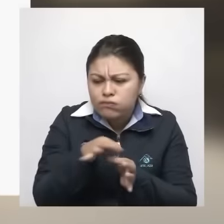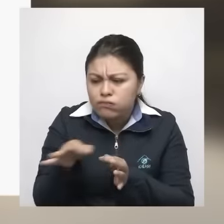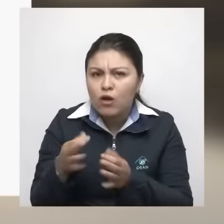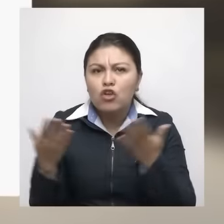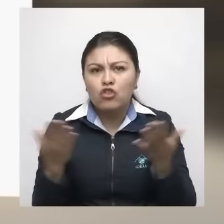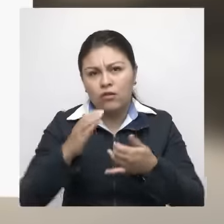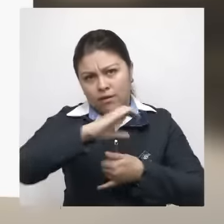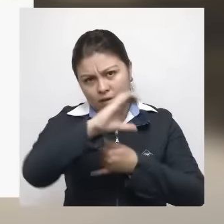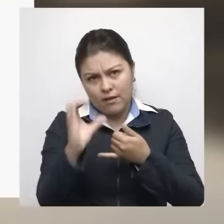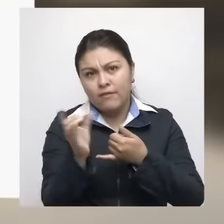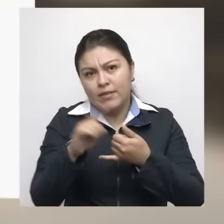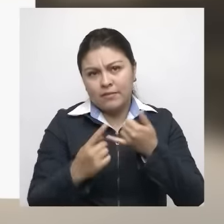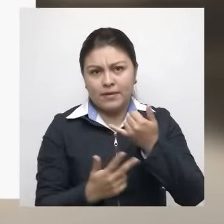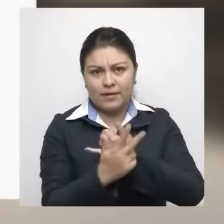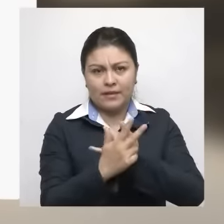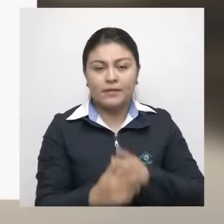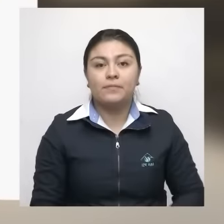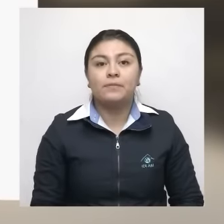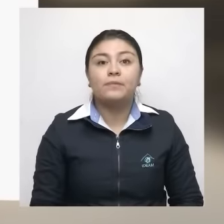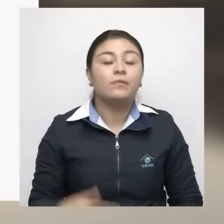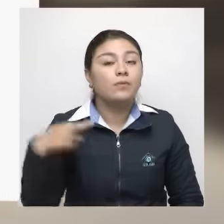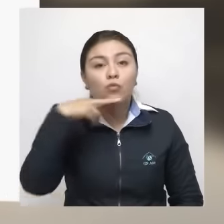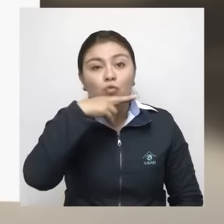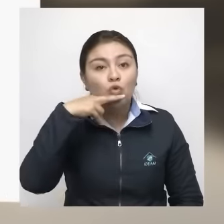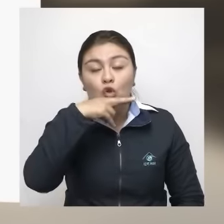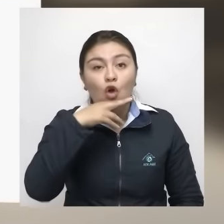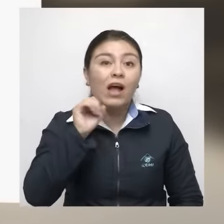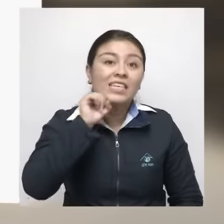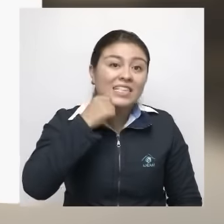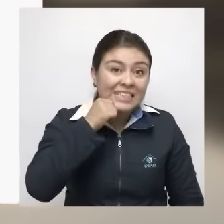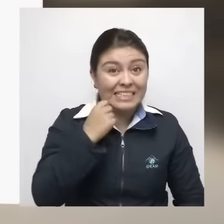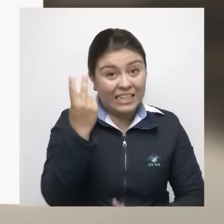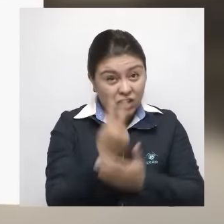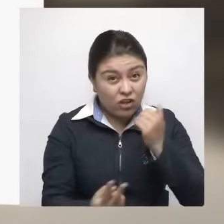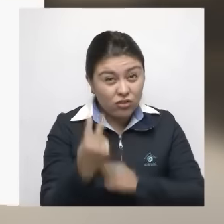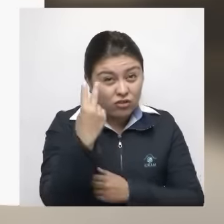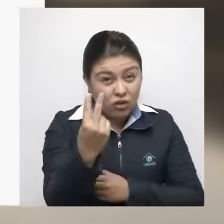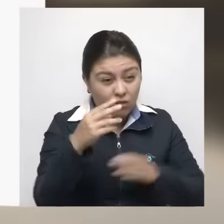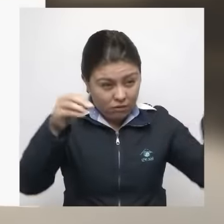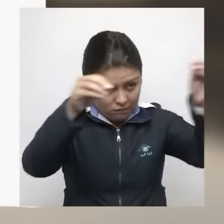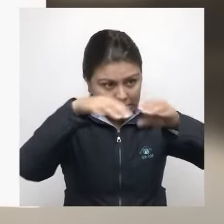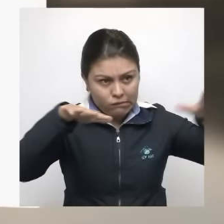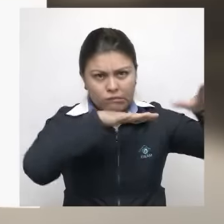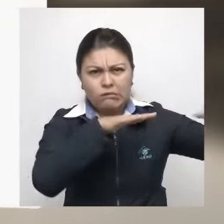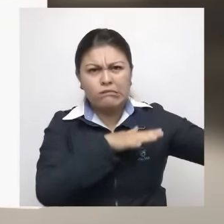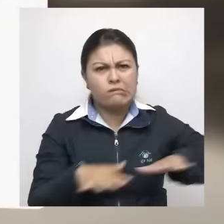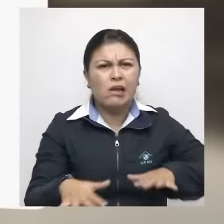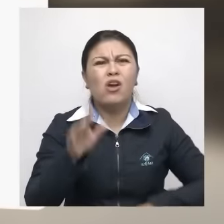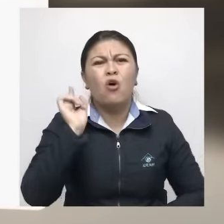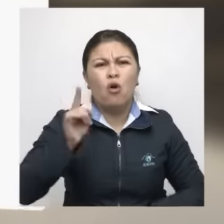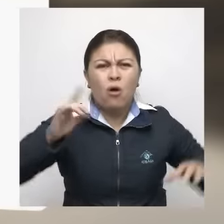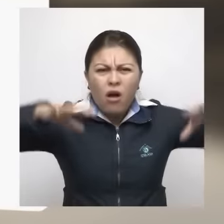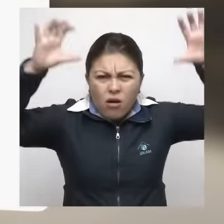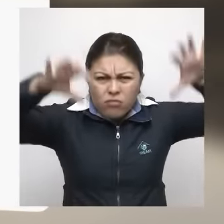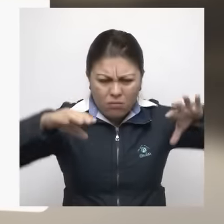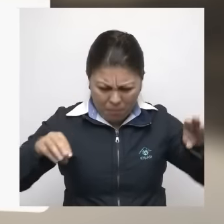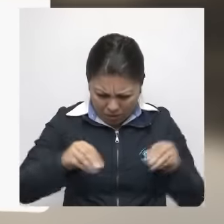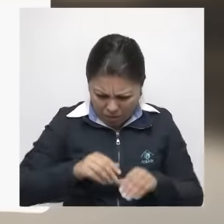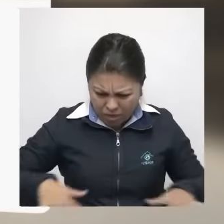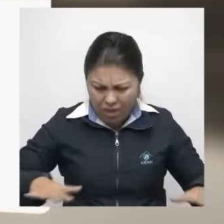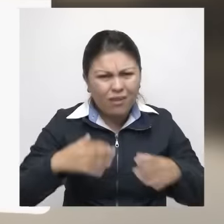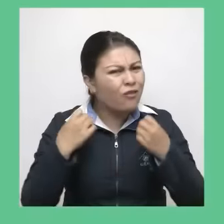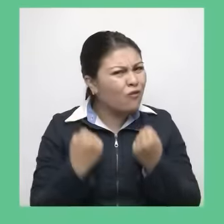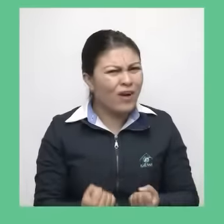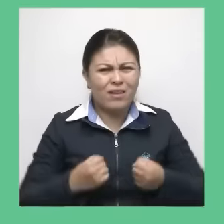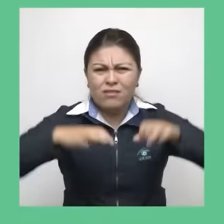Alerta roja y alerta naranja por derrumbes localizados ocasionados por las lluvias y el fuerte invierno en todas las regiones de nuestro territorio